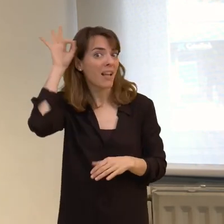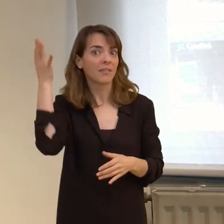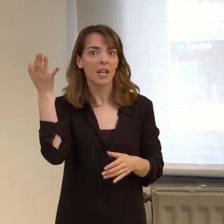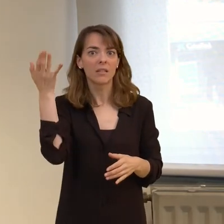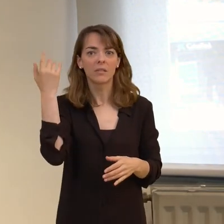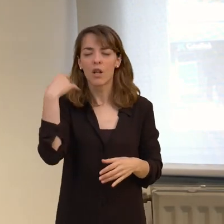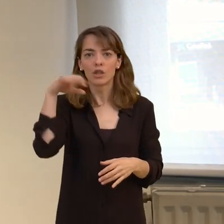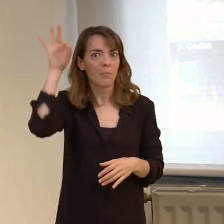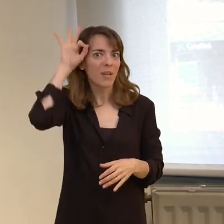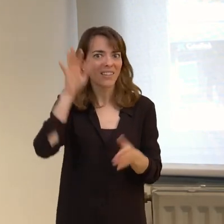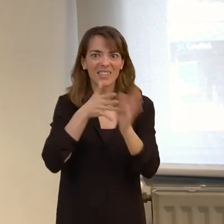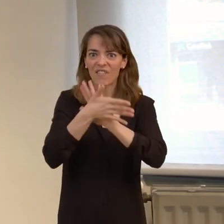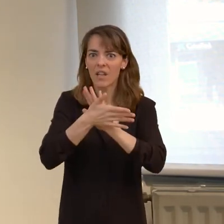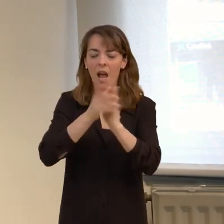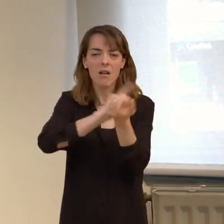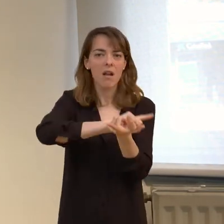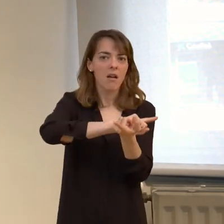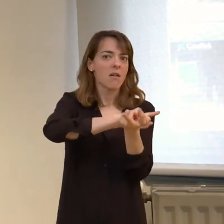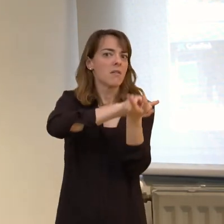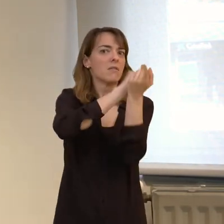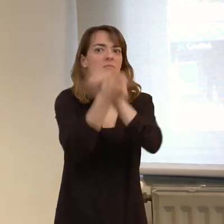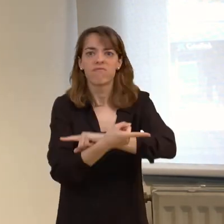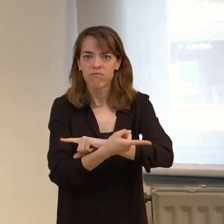pues bueno, han sido toda una revolución.